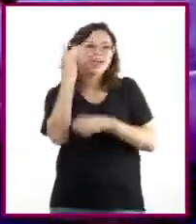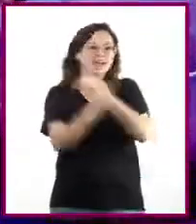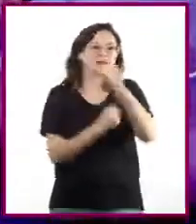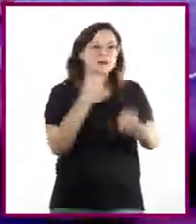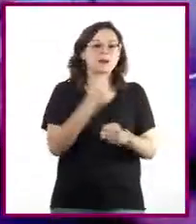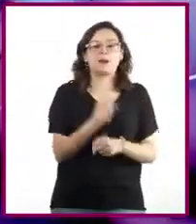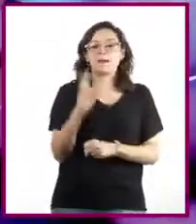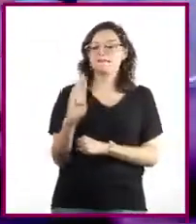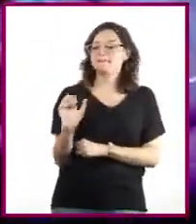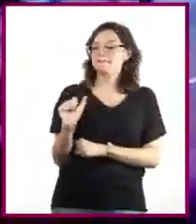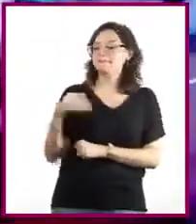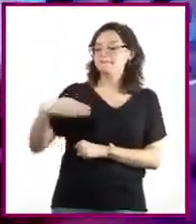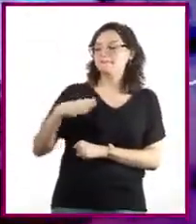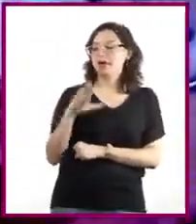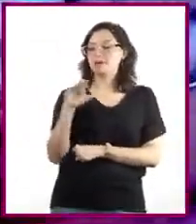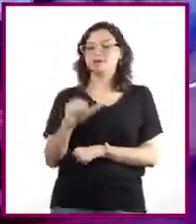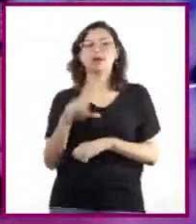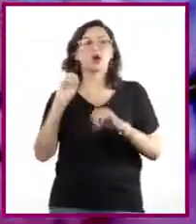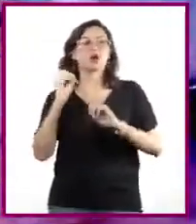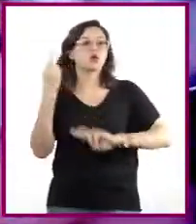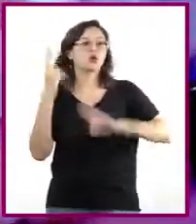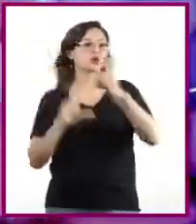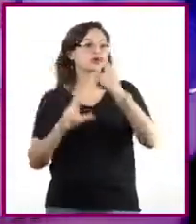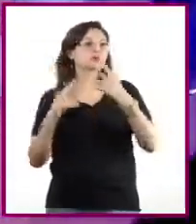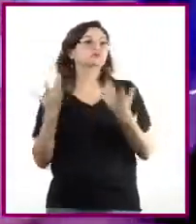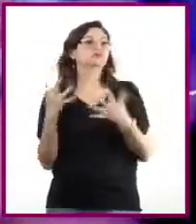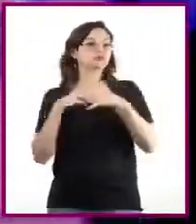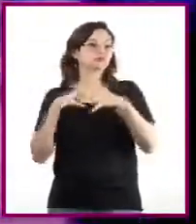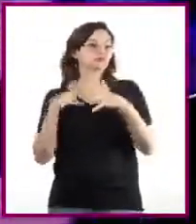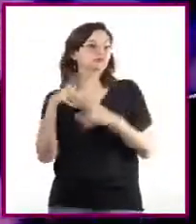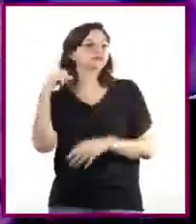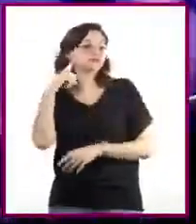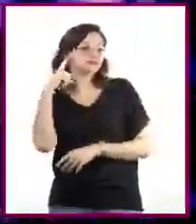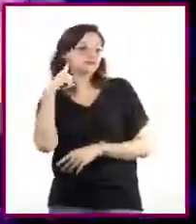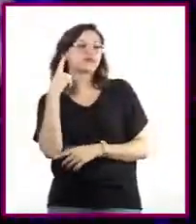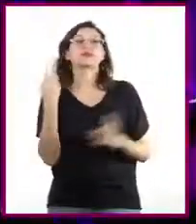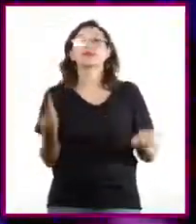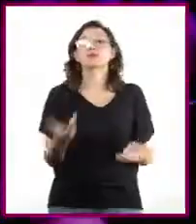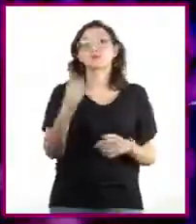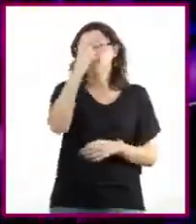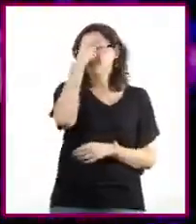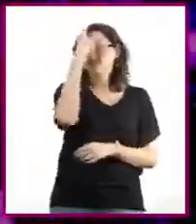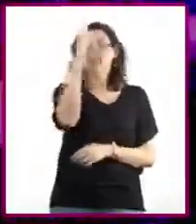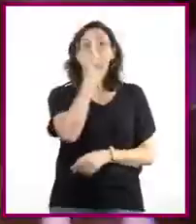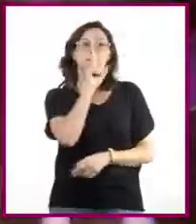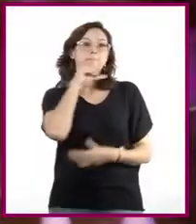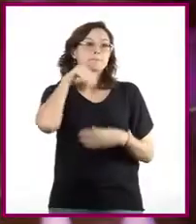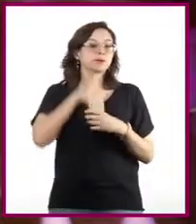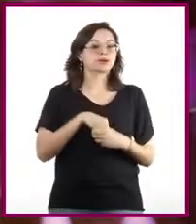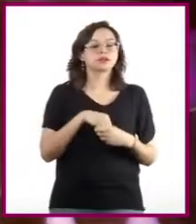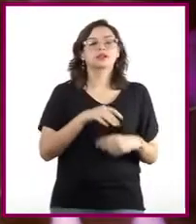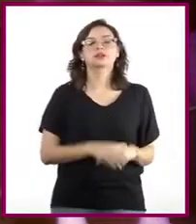Bamba o algunos corridos de la revolución. Algunos son de autor desconocido, es decir, son anónimos.